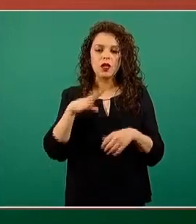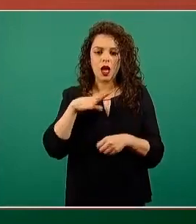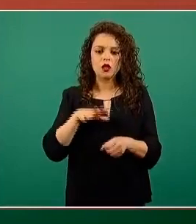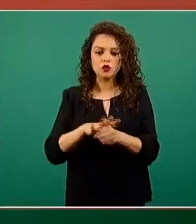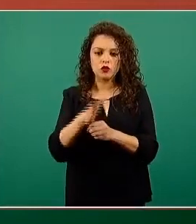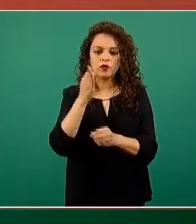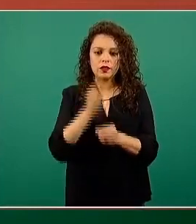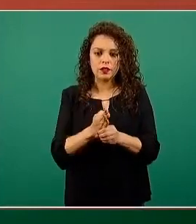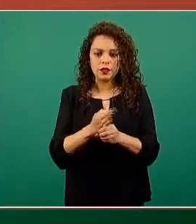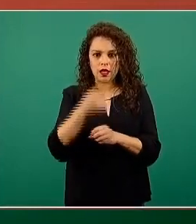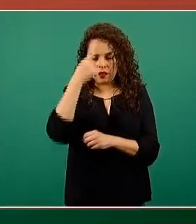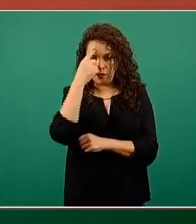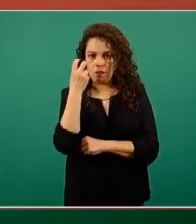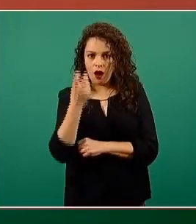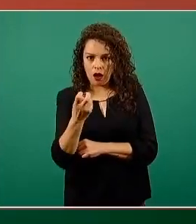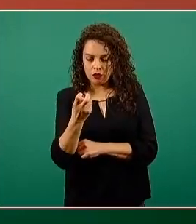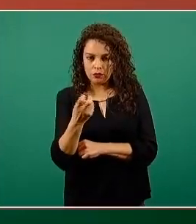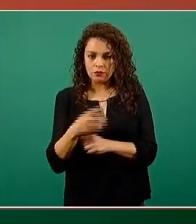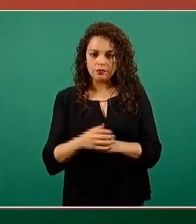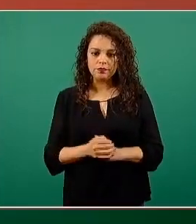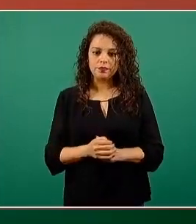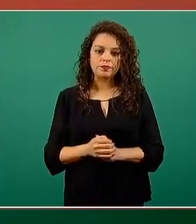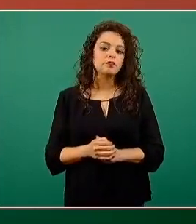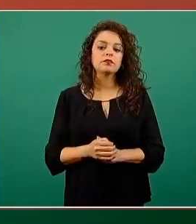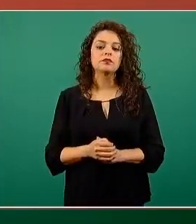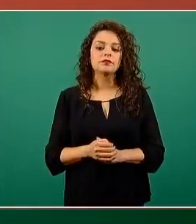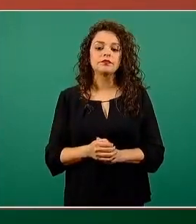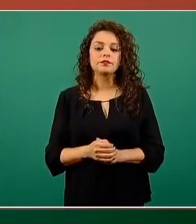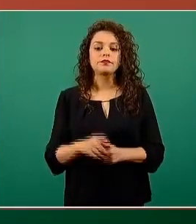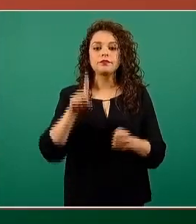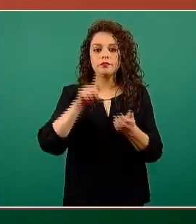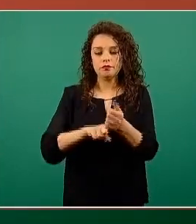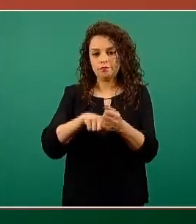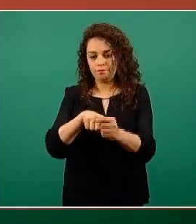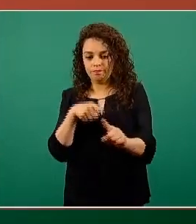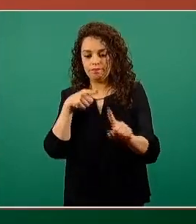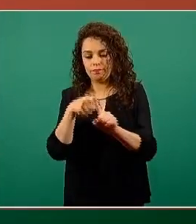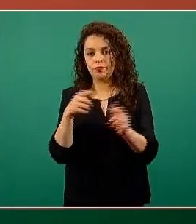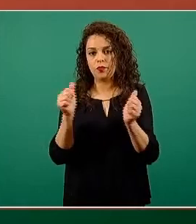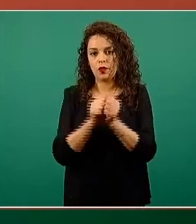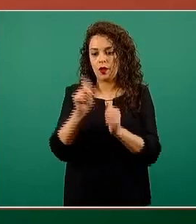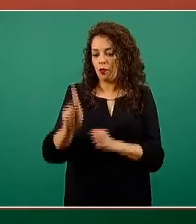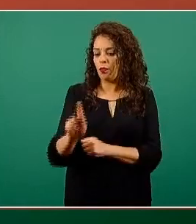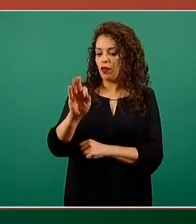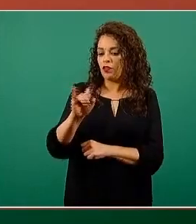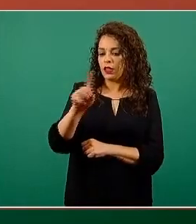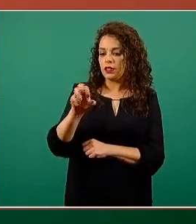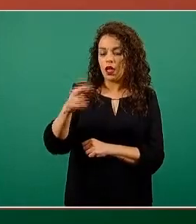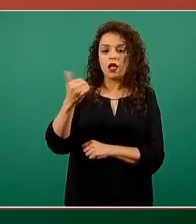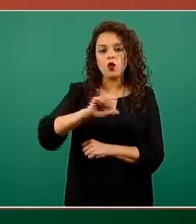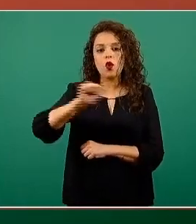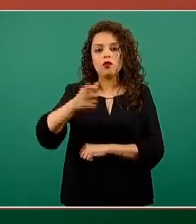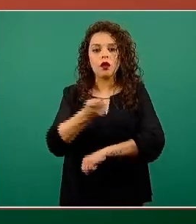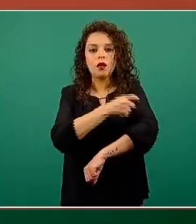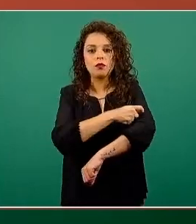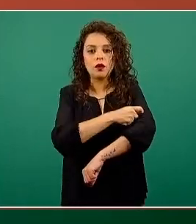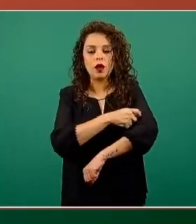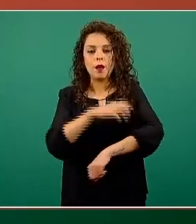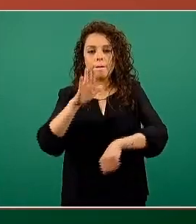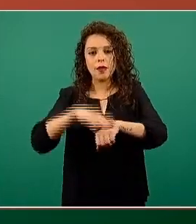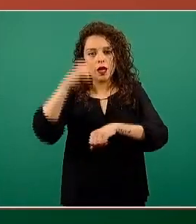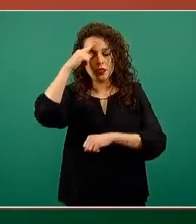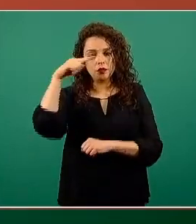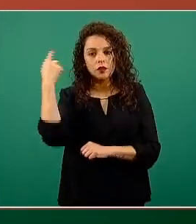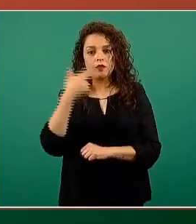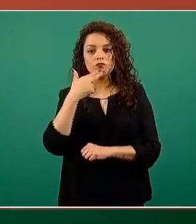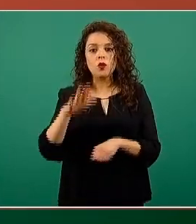para este aspecto, sería redundante tecnológicamente con Pfizer y otras vacunas de un uso más fácil por no